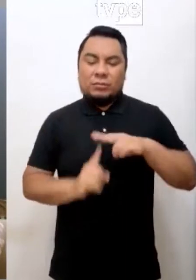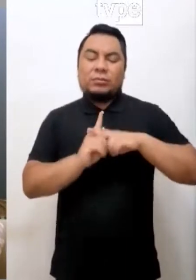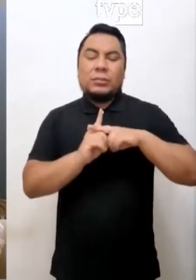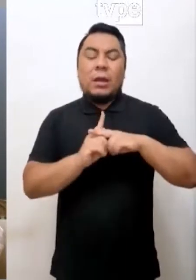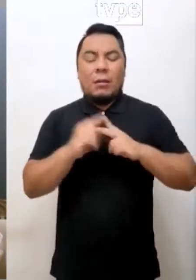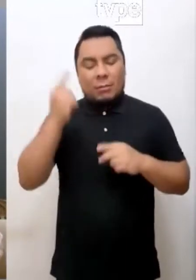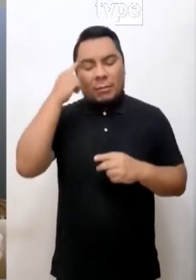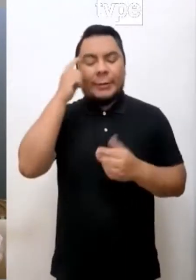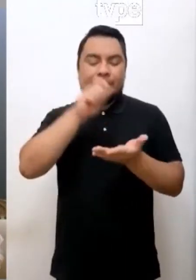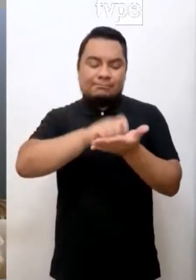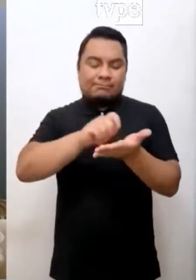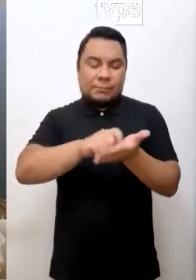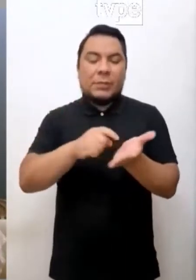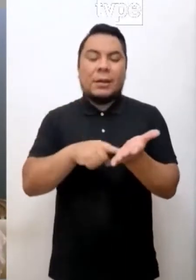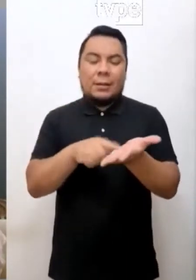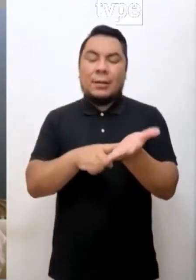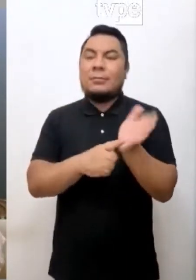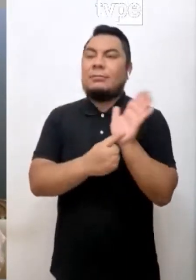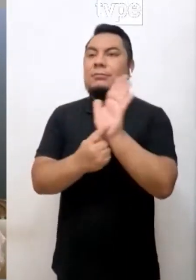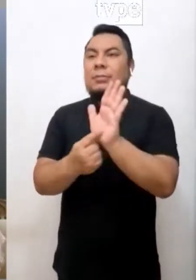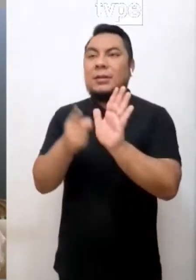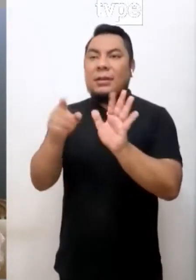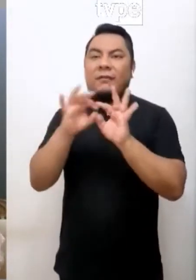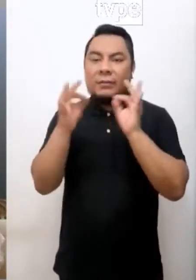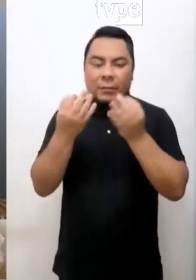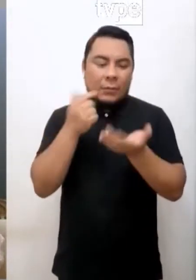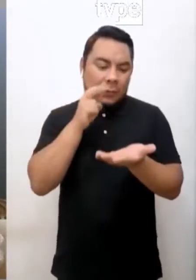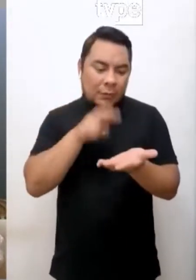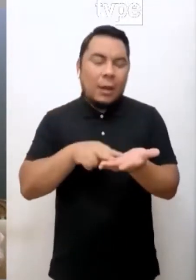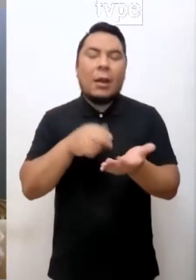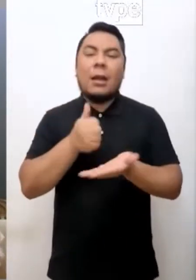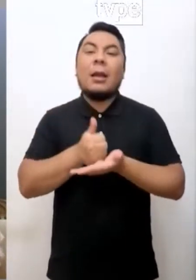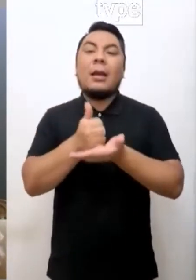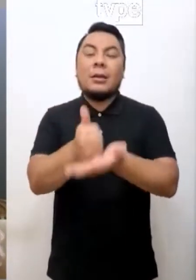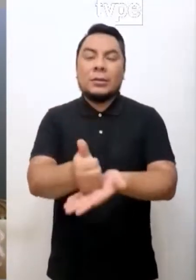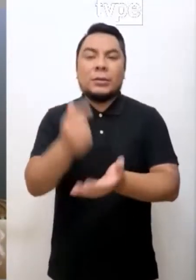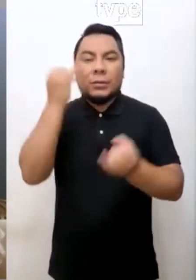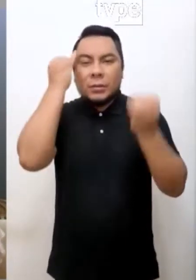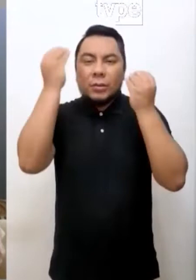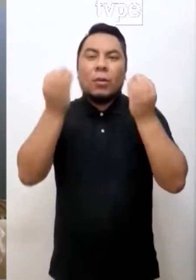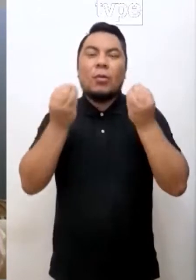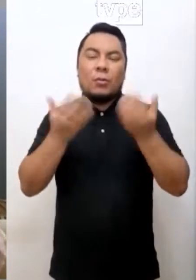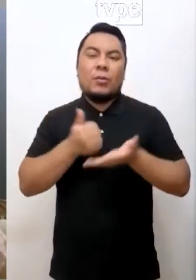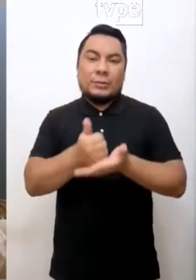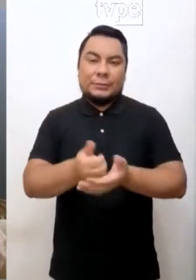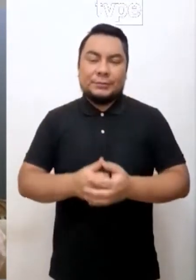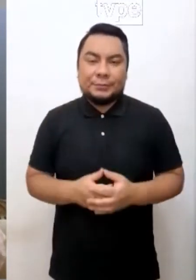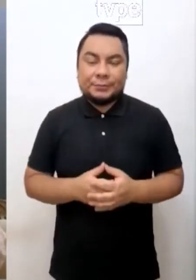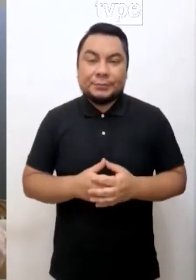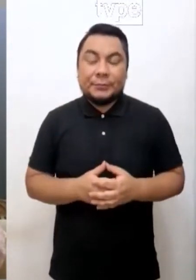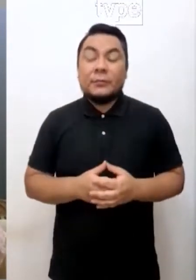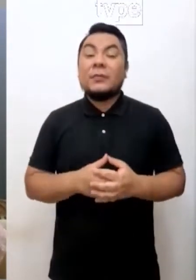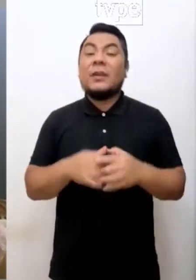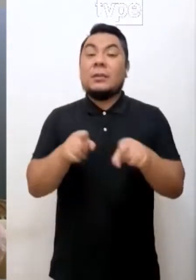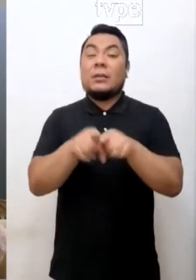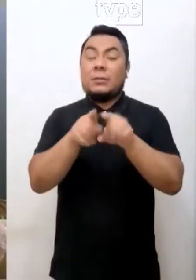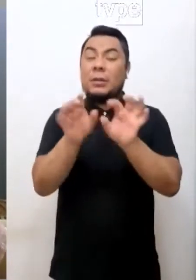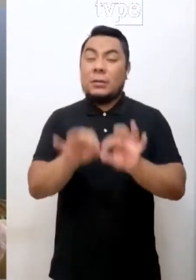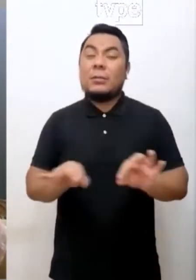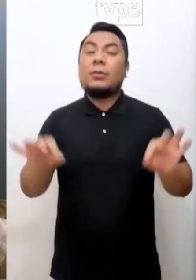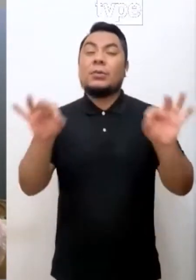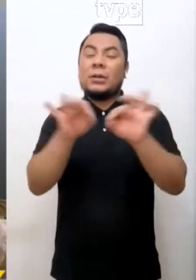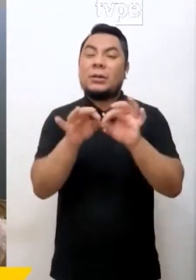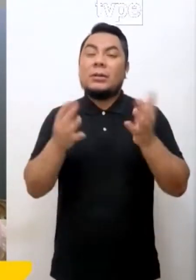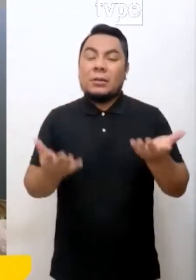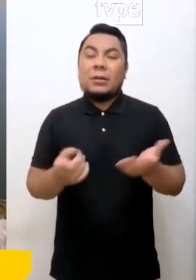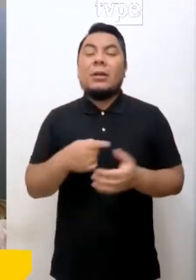presenta la ansiedad, para poder identificar la causa de la ansiedad y poder proponer estrategias de afrontamiento. Algo que también es